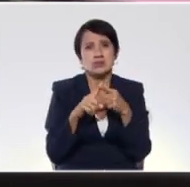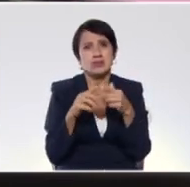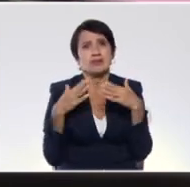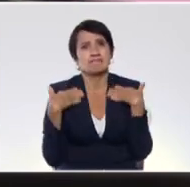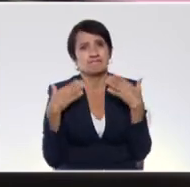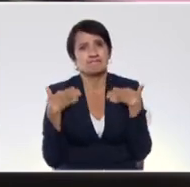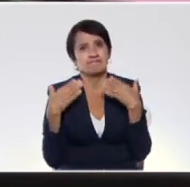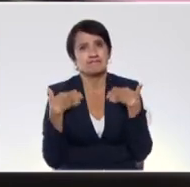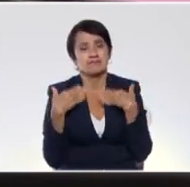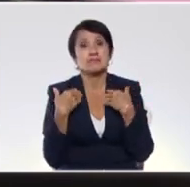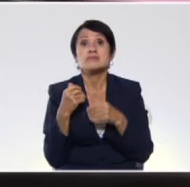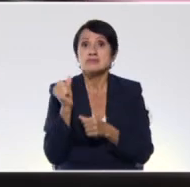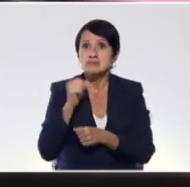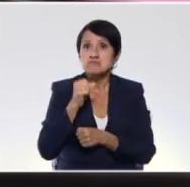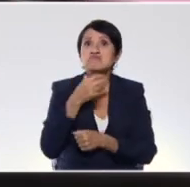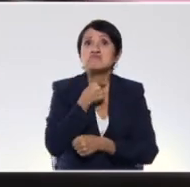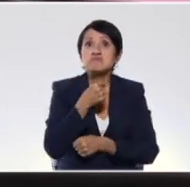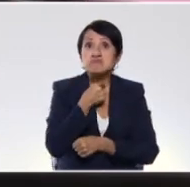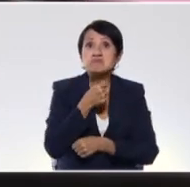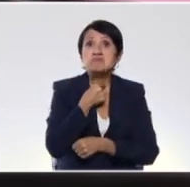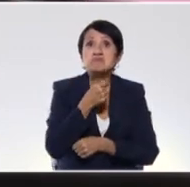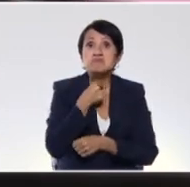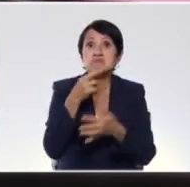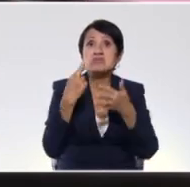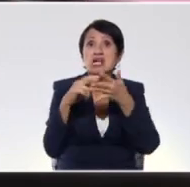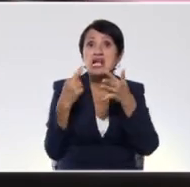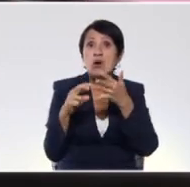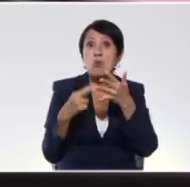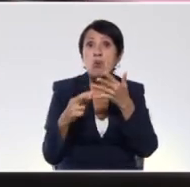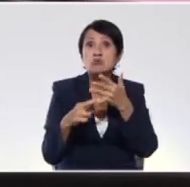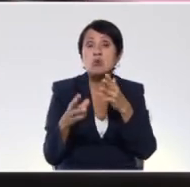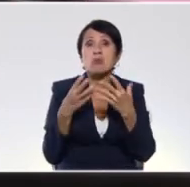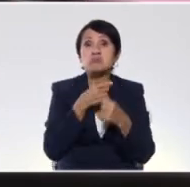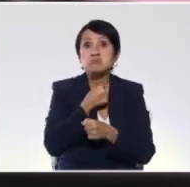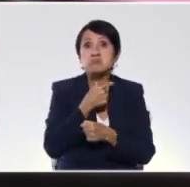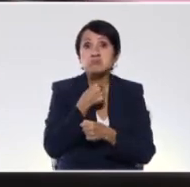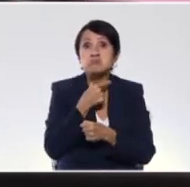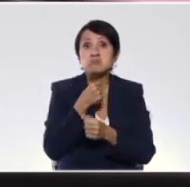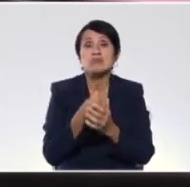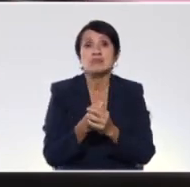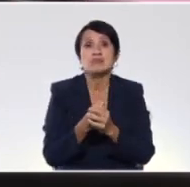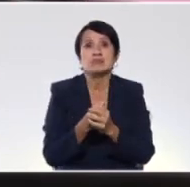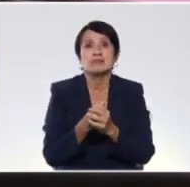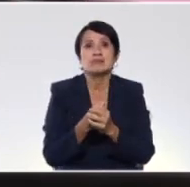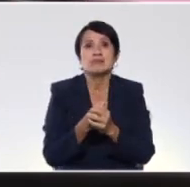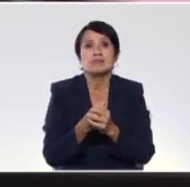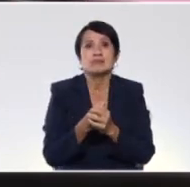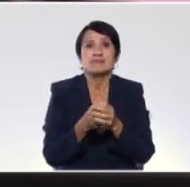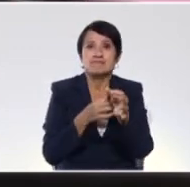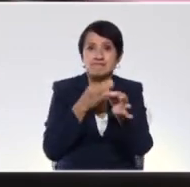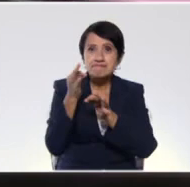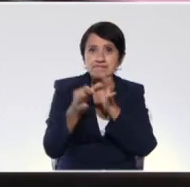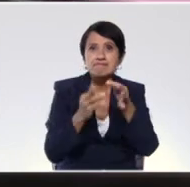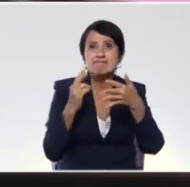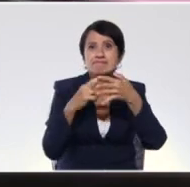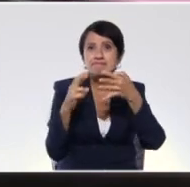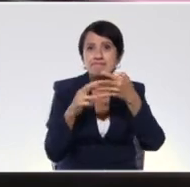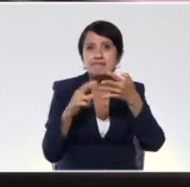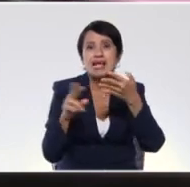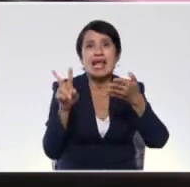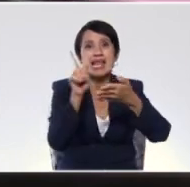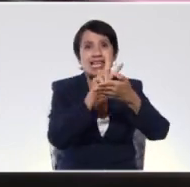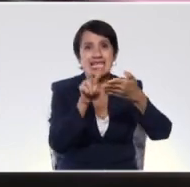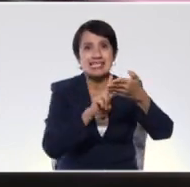divertir. Sí, profe. Me gustó ese recurso. Me encanta. Ahora nosotros vamos a hablar de los recursos literarios.